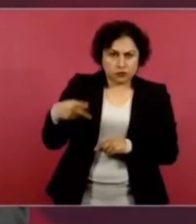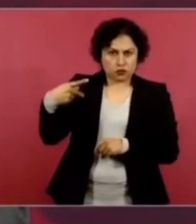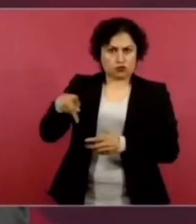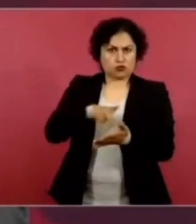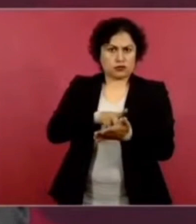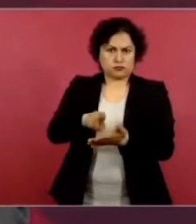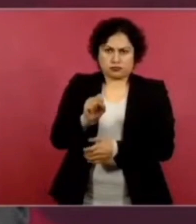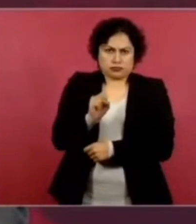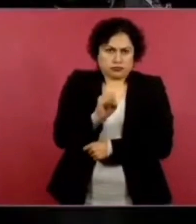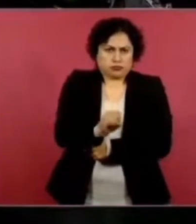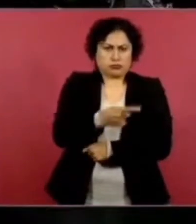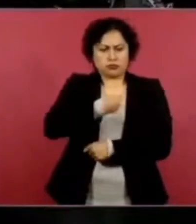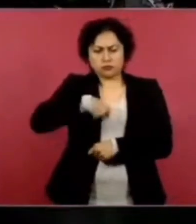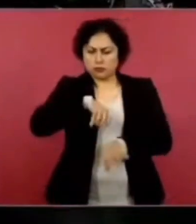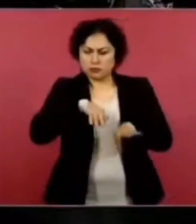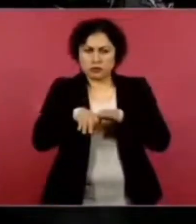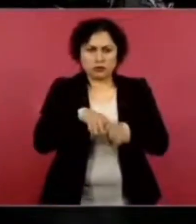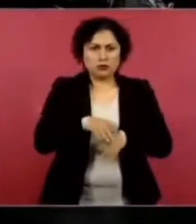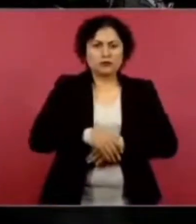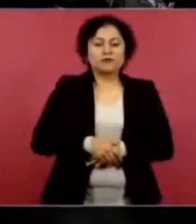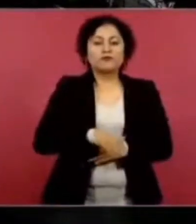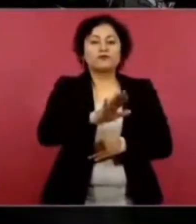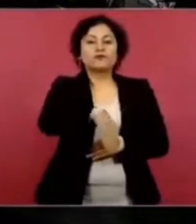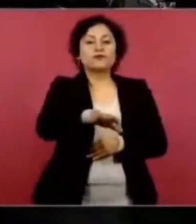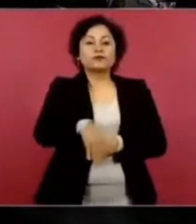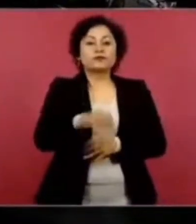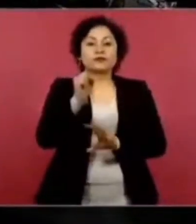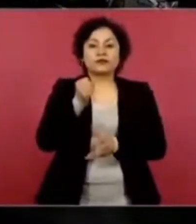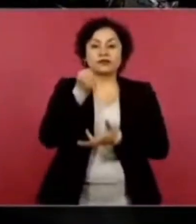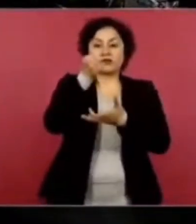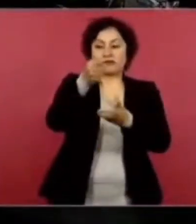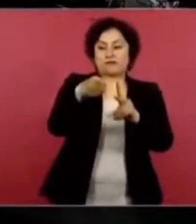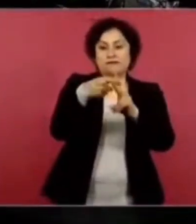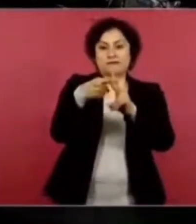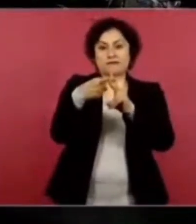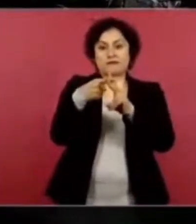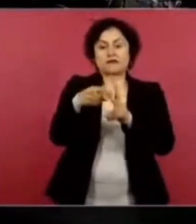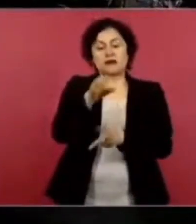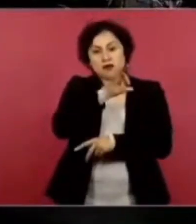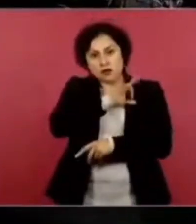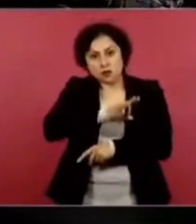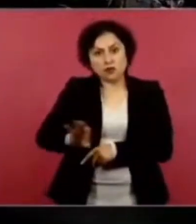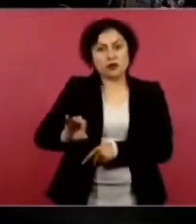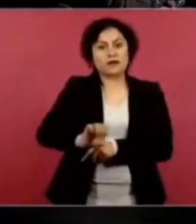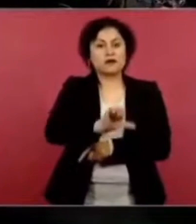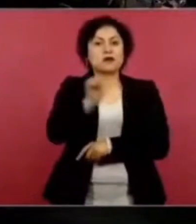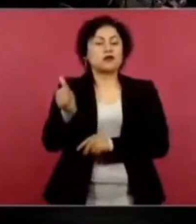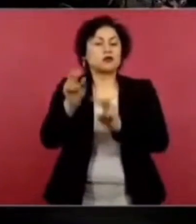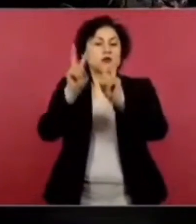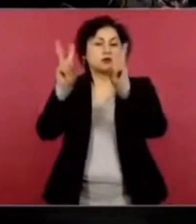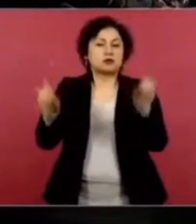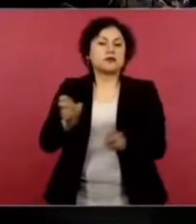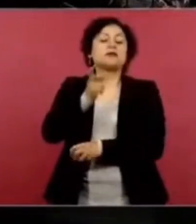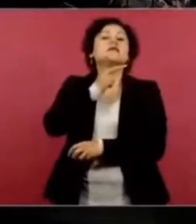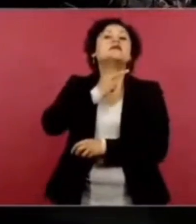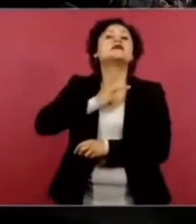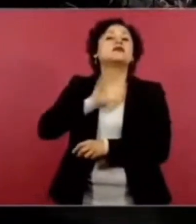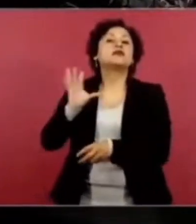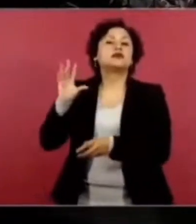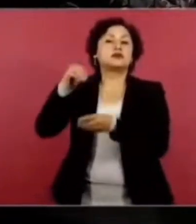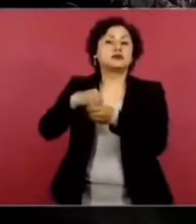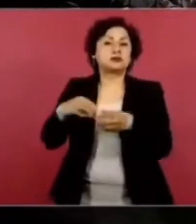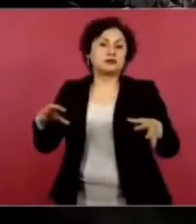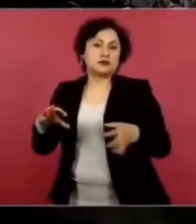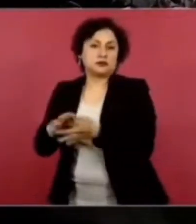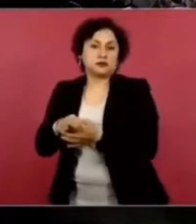recursos. Sobre el tema del presupuesto, hablan de que pudieran echar manos incluso de excedentes petroleros. ¿Considera que debe de hacerse este tipo de revisión de otros